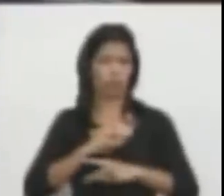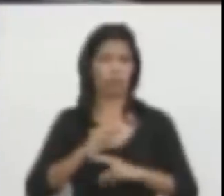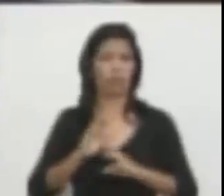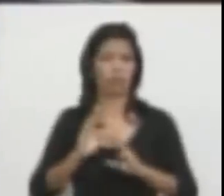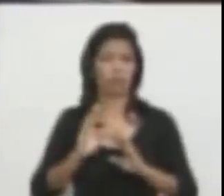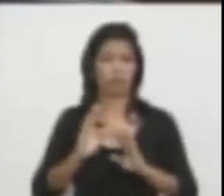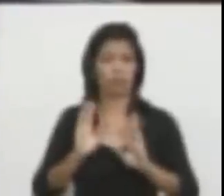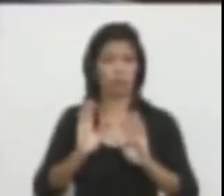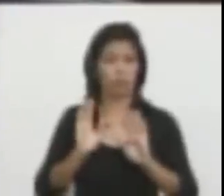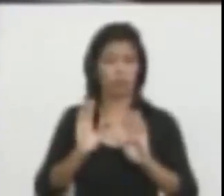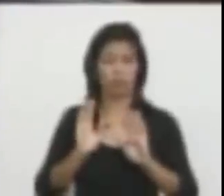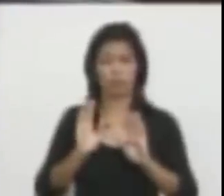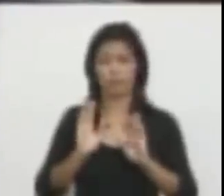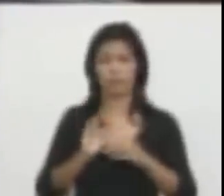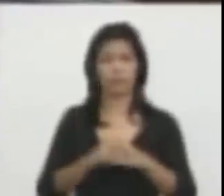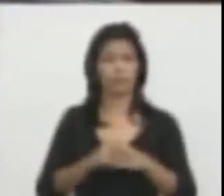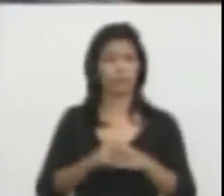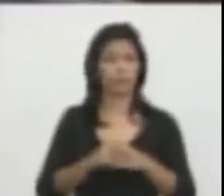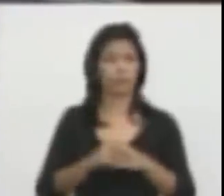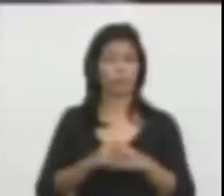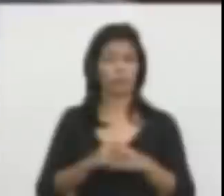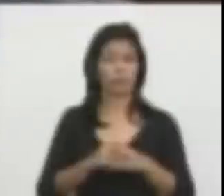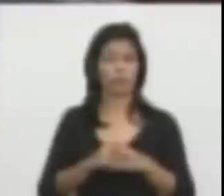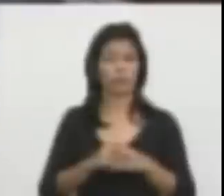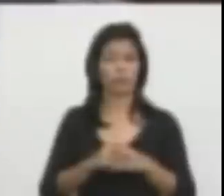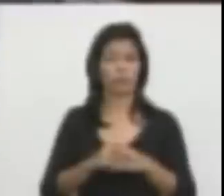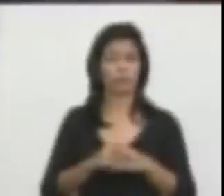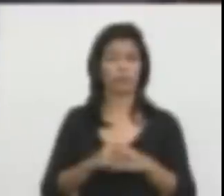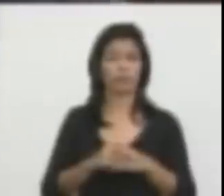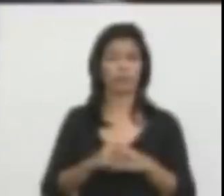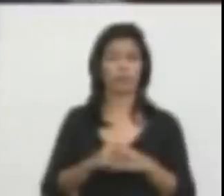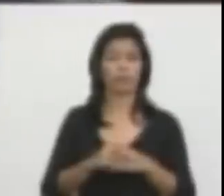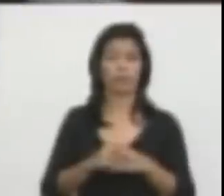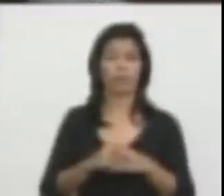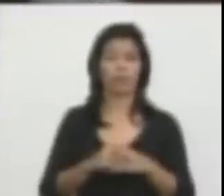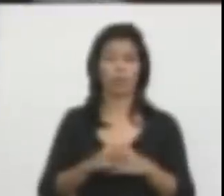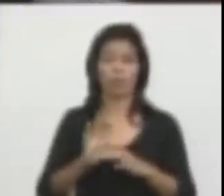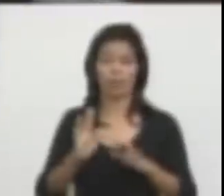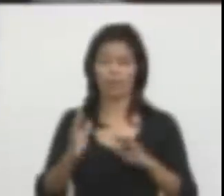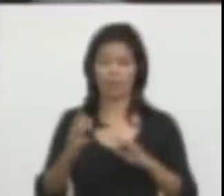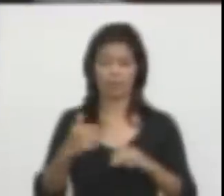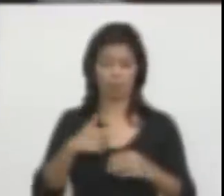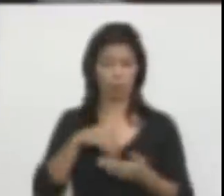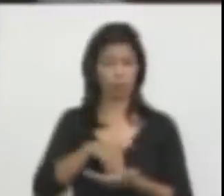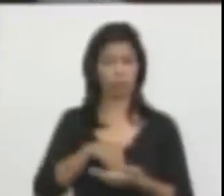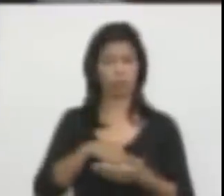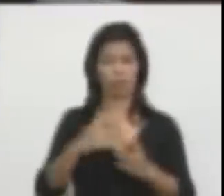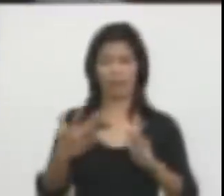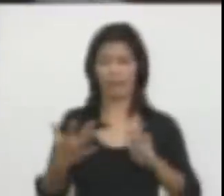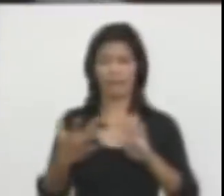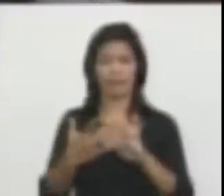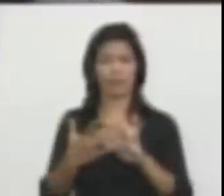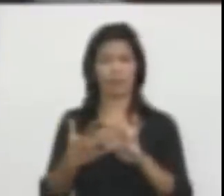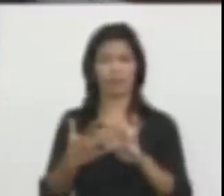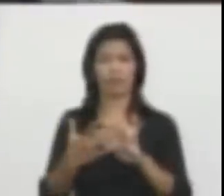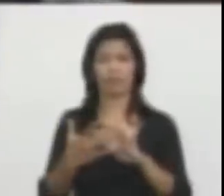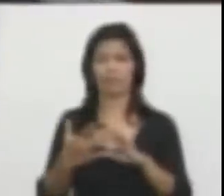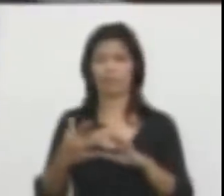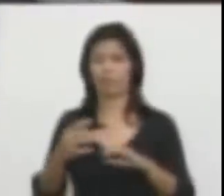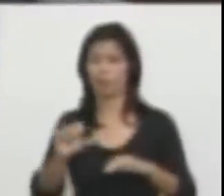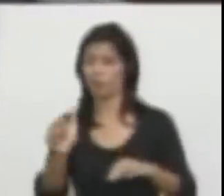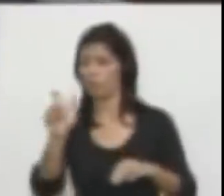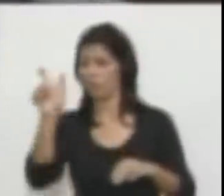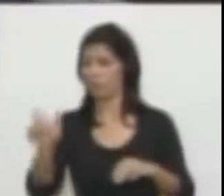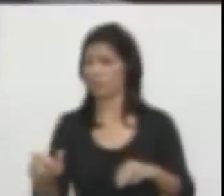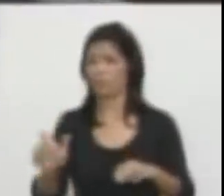afinidad con la que haya tomado algún otro